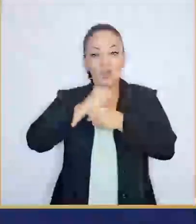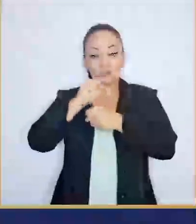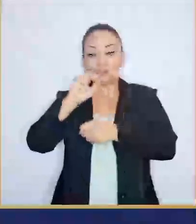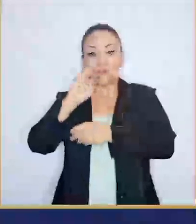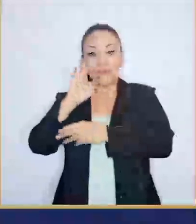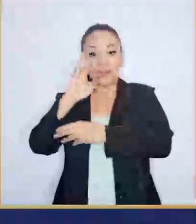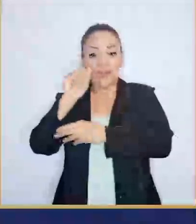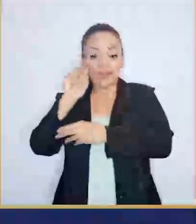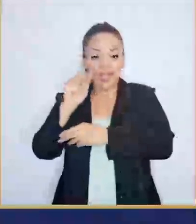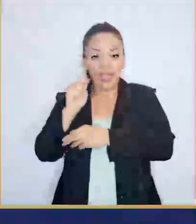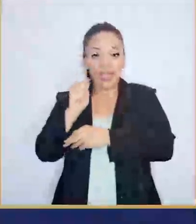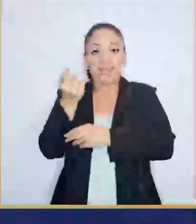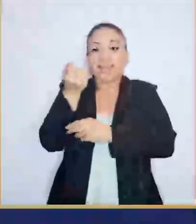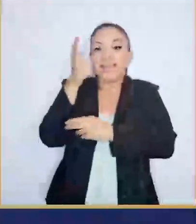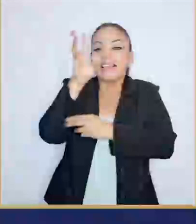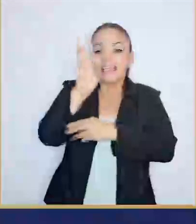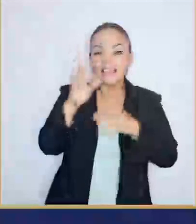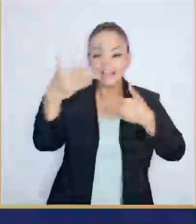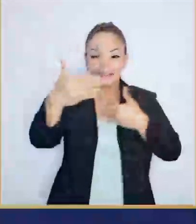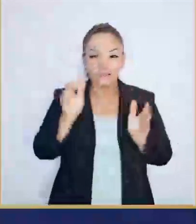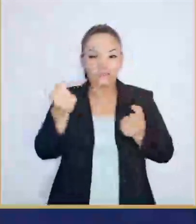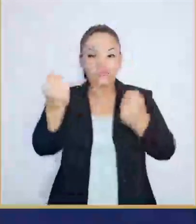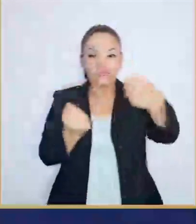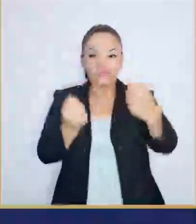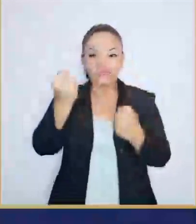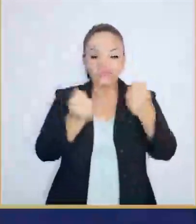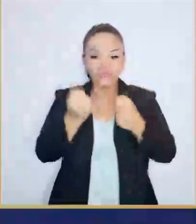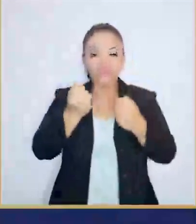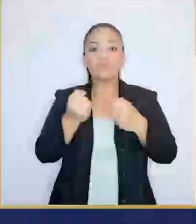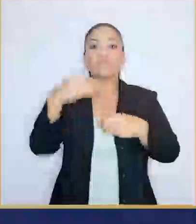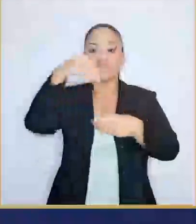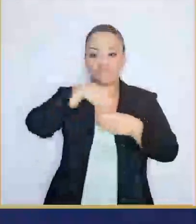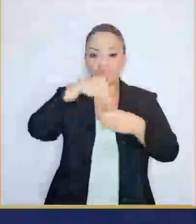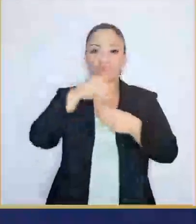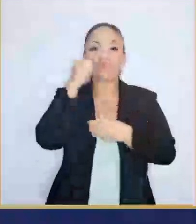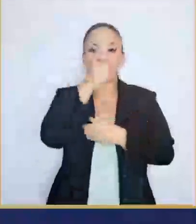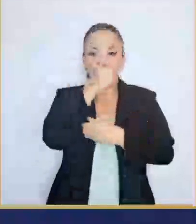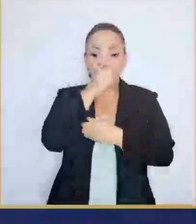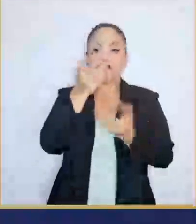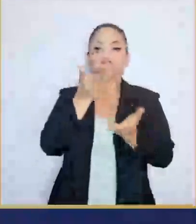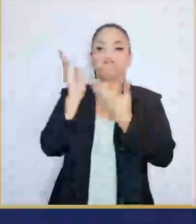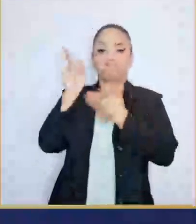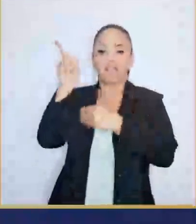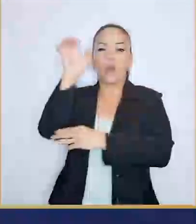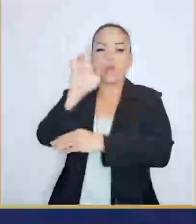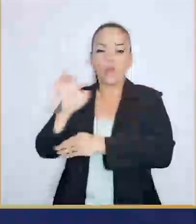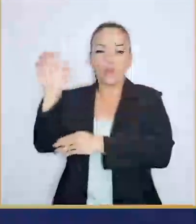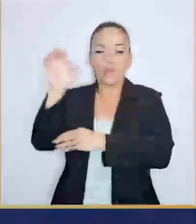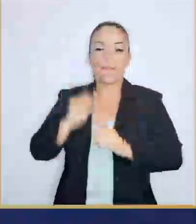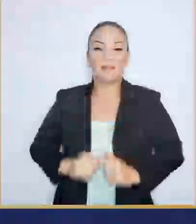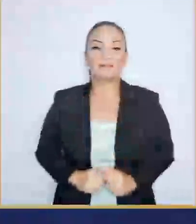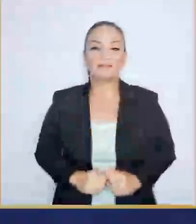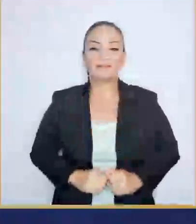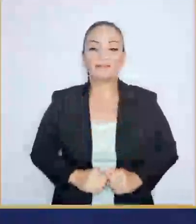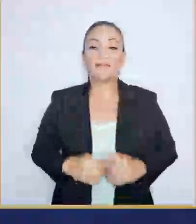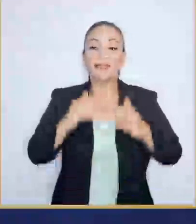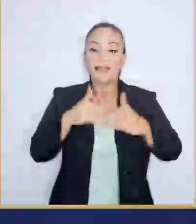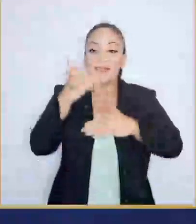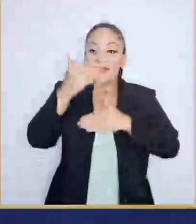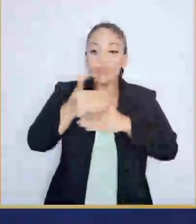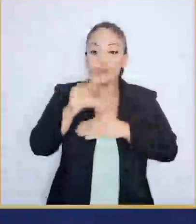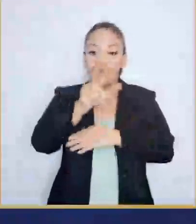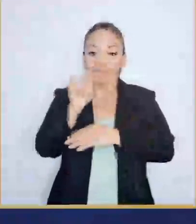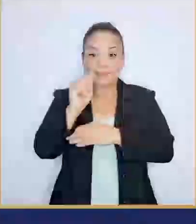16 contenedores salieron contaminados de Costa Rica rumbo a Europa Después de tres